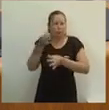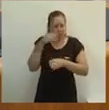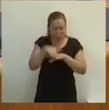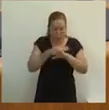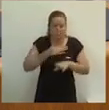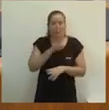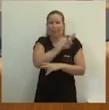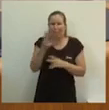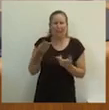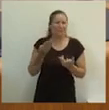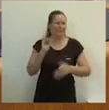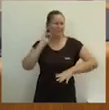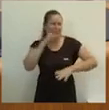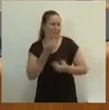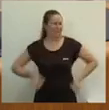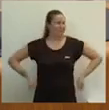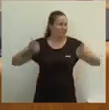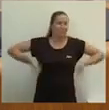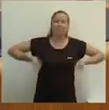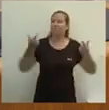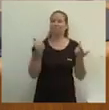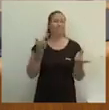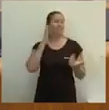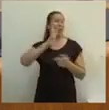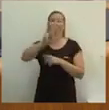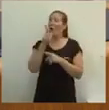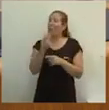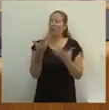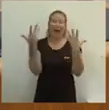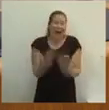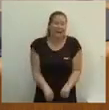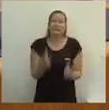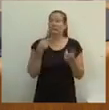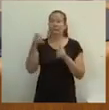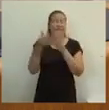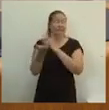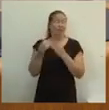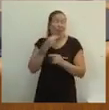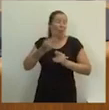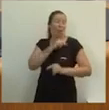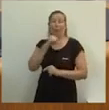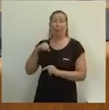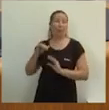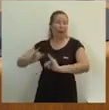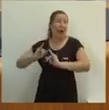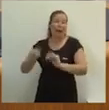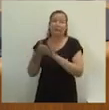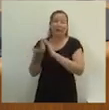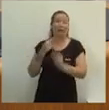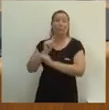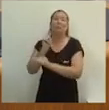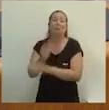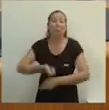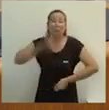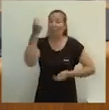sus excesos y su mala gestión hablan por sí mismos y no se requieren más argumentos para